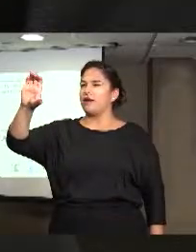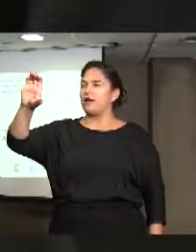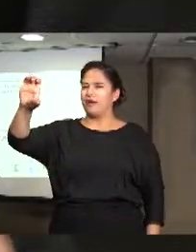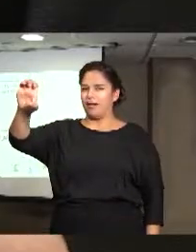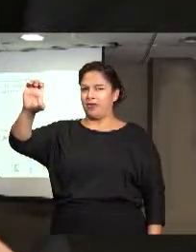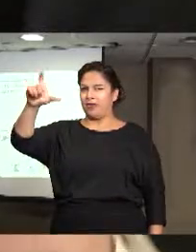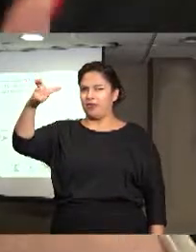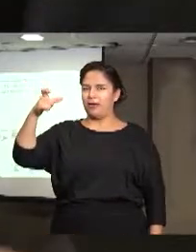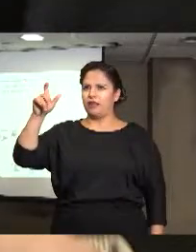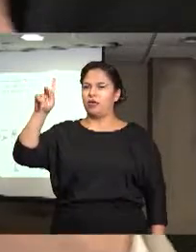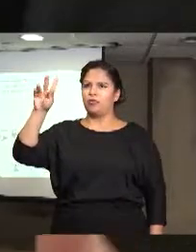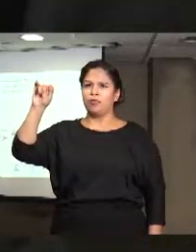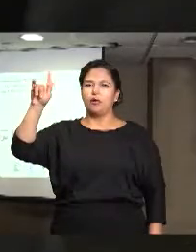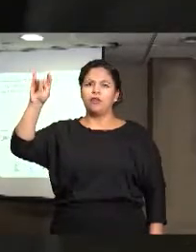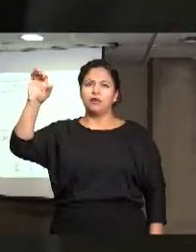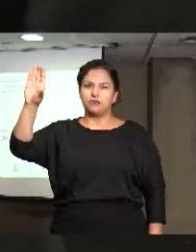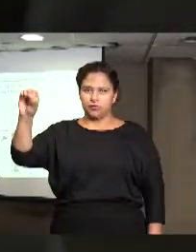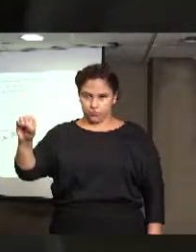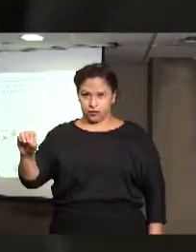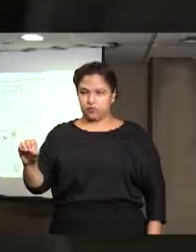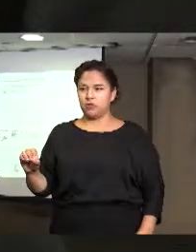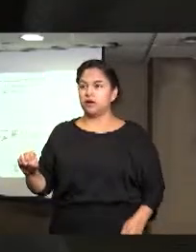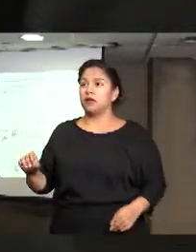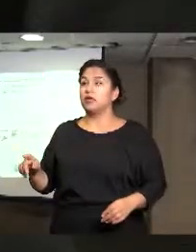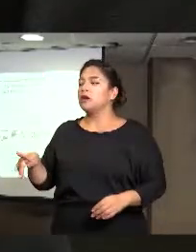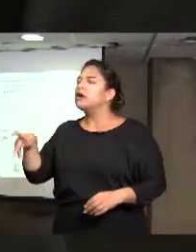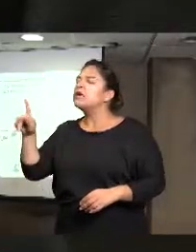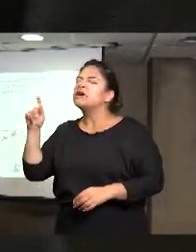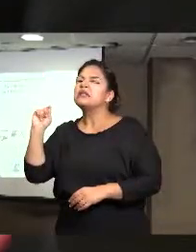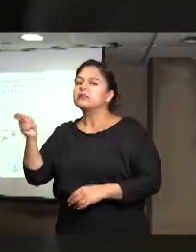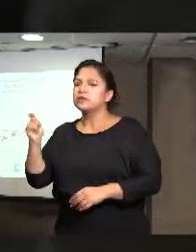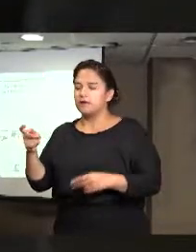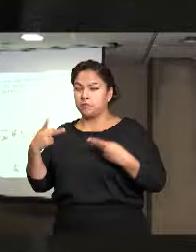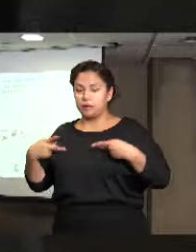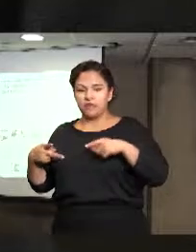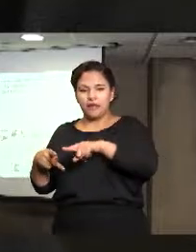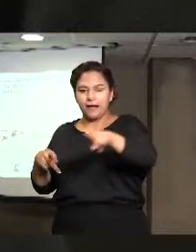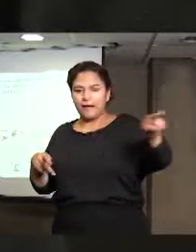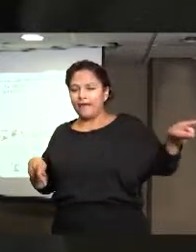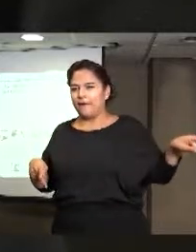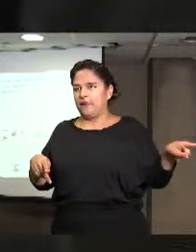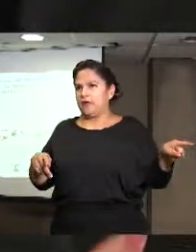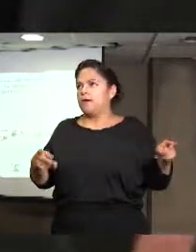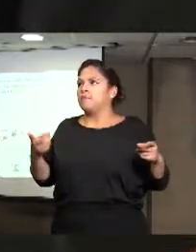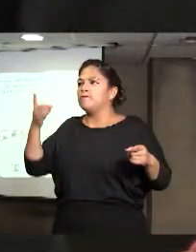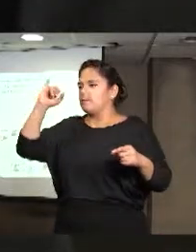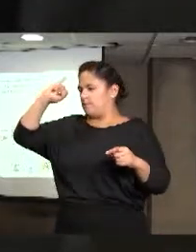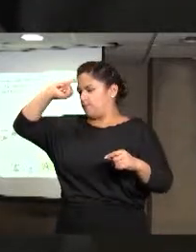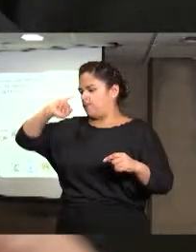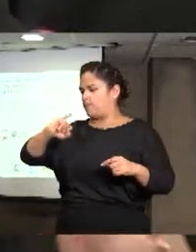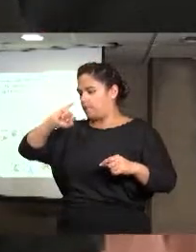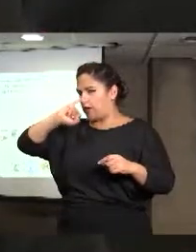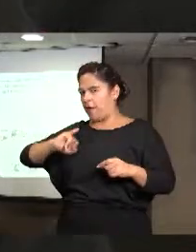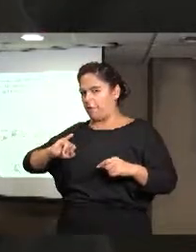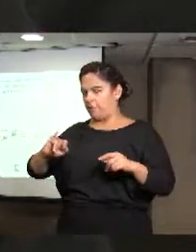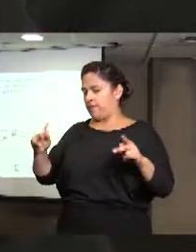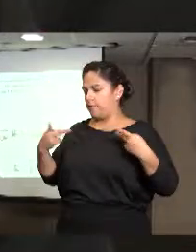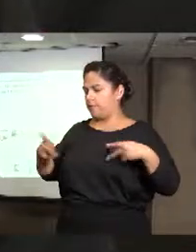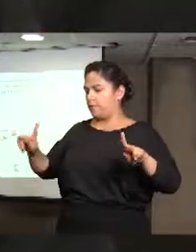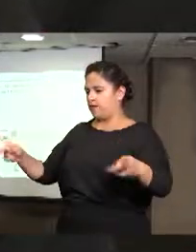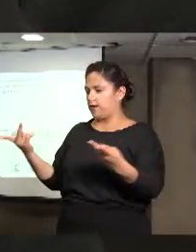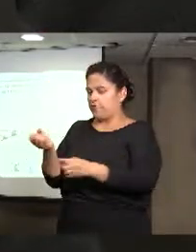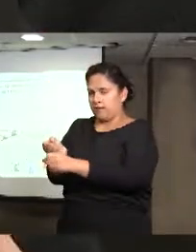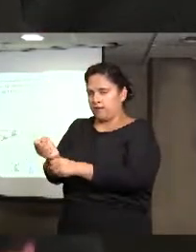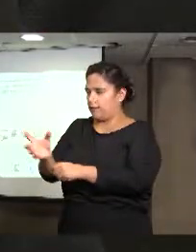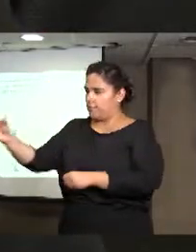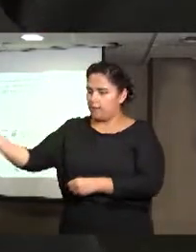tiene que ver con el surtir los mercados de los explotadores, entonces esto también es muy complejo, decir quiénes son, porque aparte hay muchas personas en